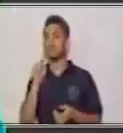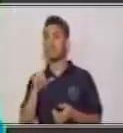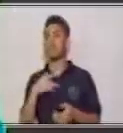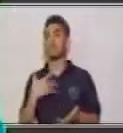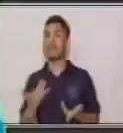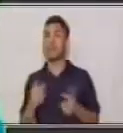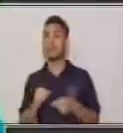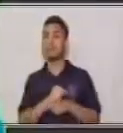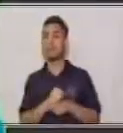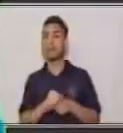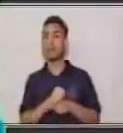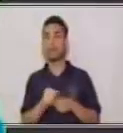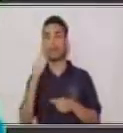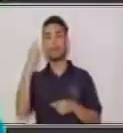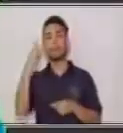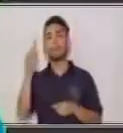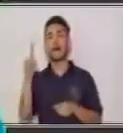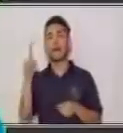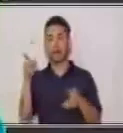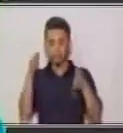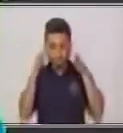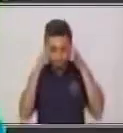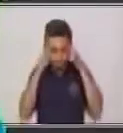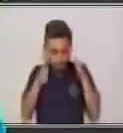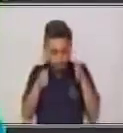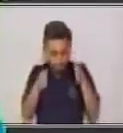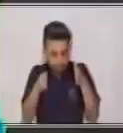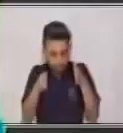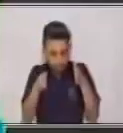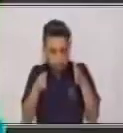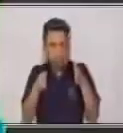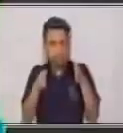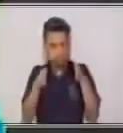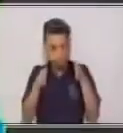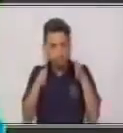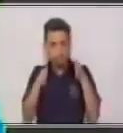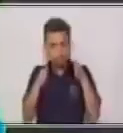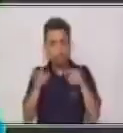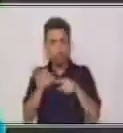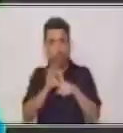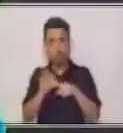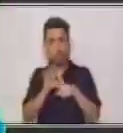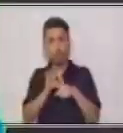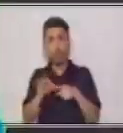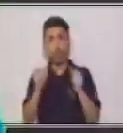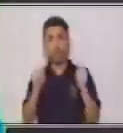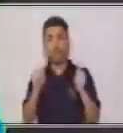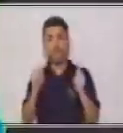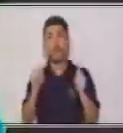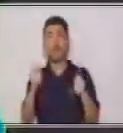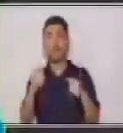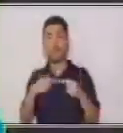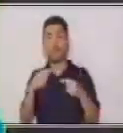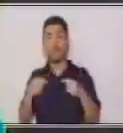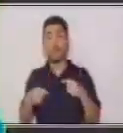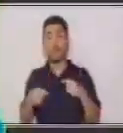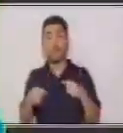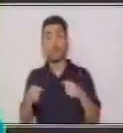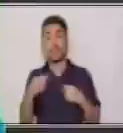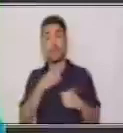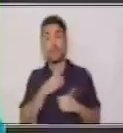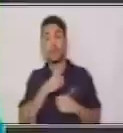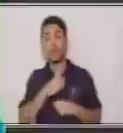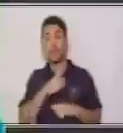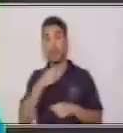utilizamos para concentrarnos. Sirve bastante cuando nosotros queremos aprender